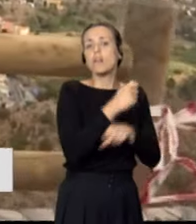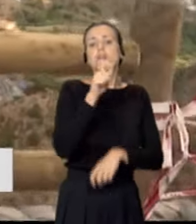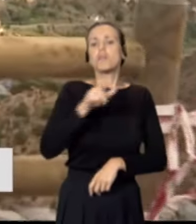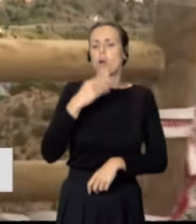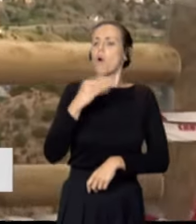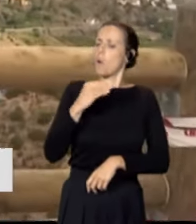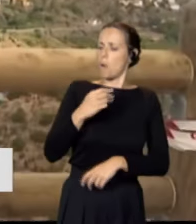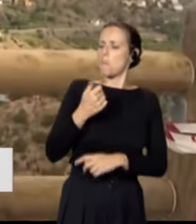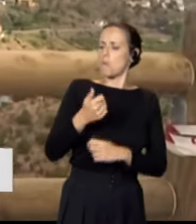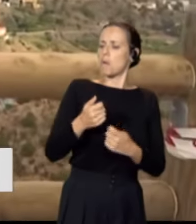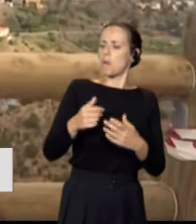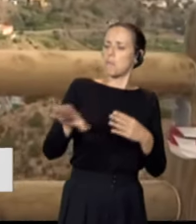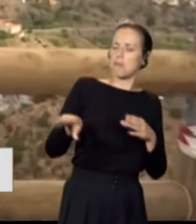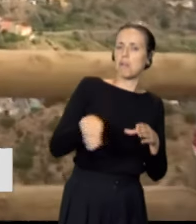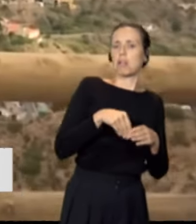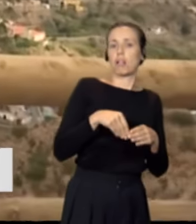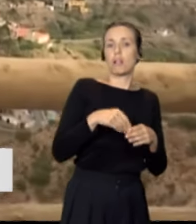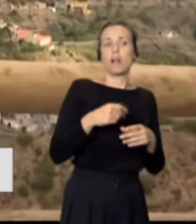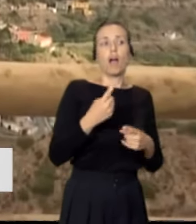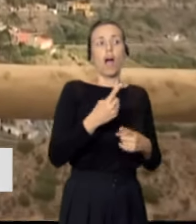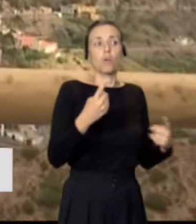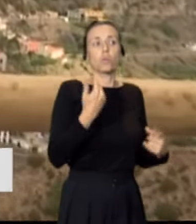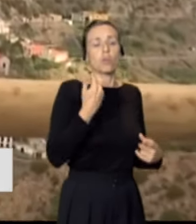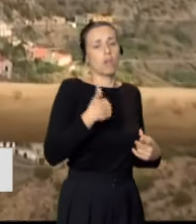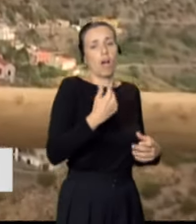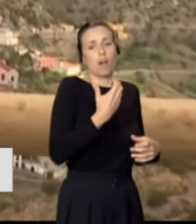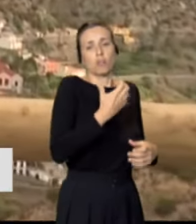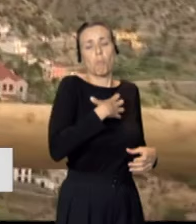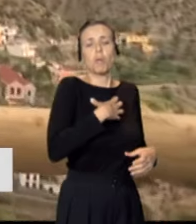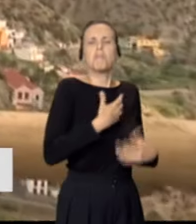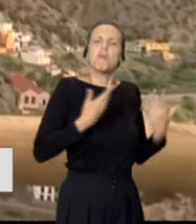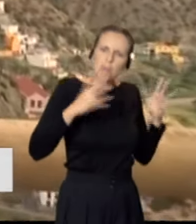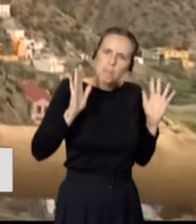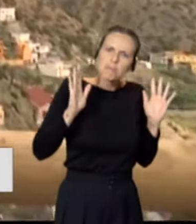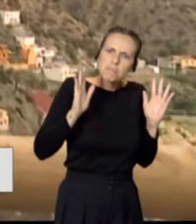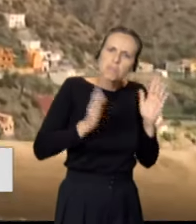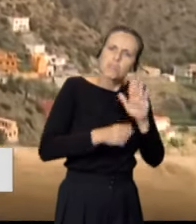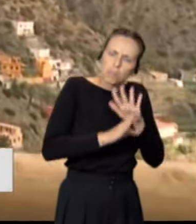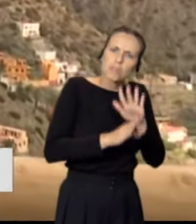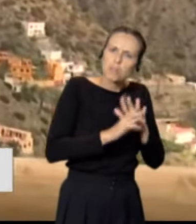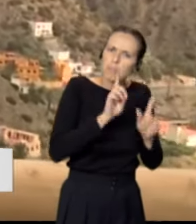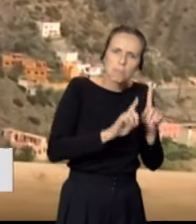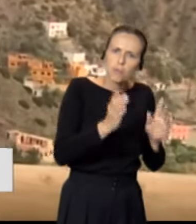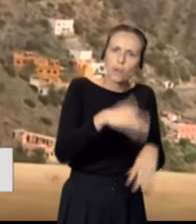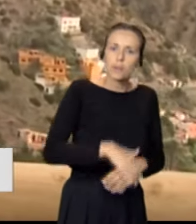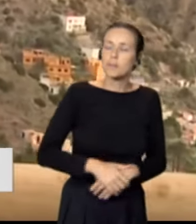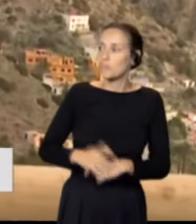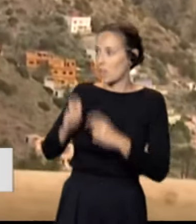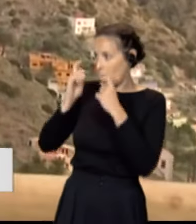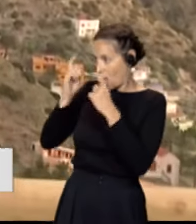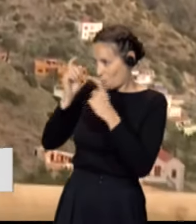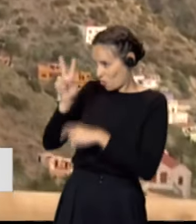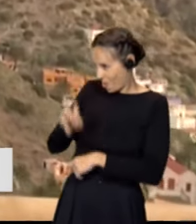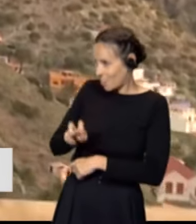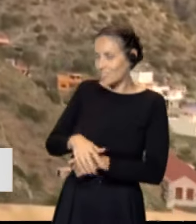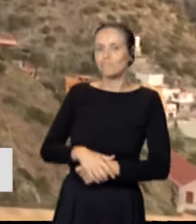incorporando un poco, hay gente que ya no puede, pero vamos bien. Se va sacando siempre y para adelante, sin problema. El esfuerzo vale la pena, ¿verdad? Vale la pena,